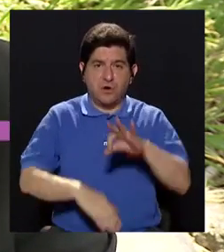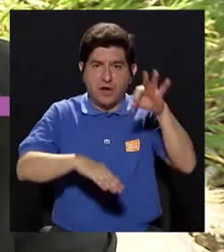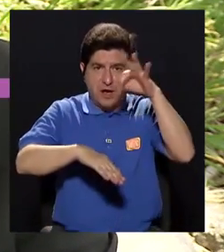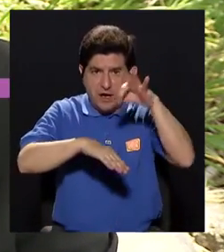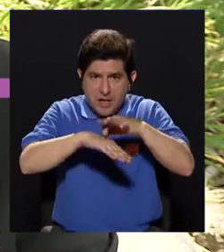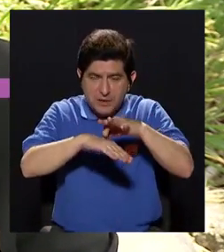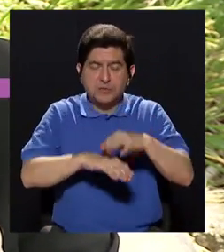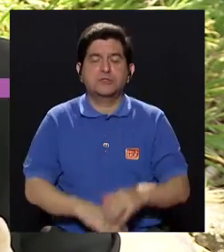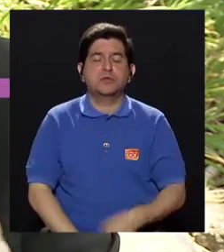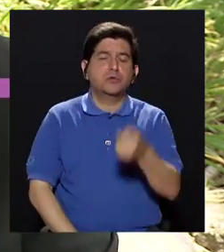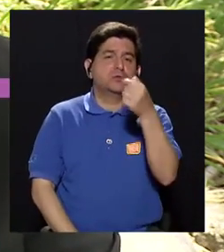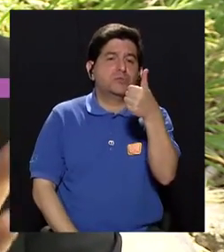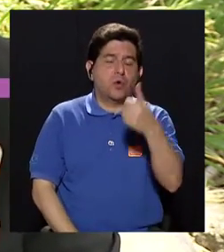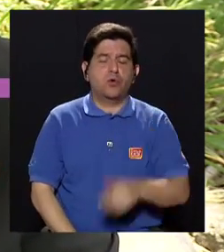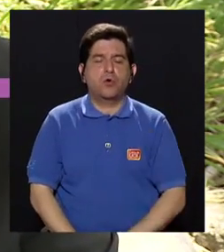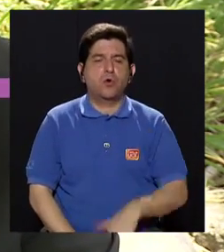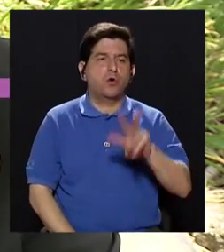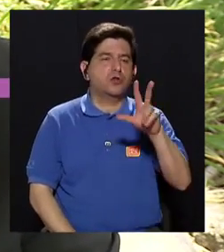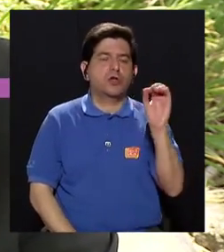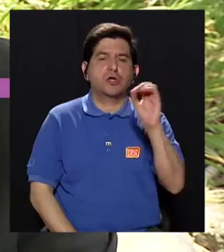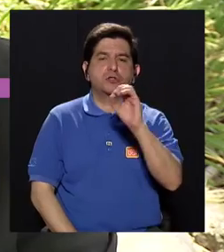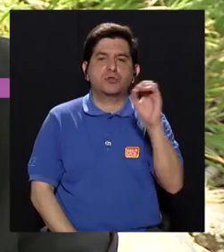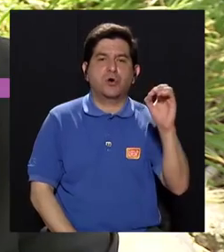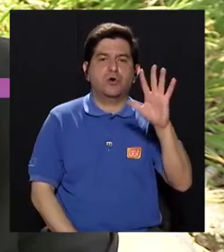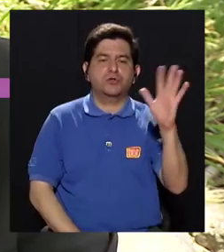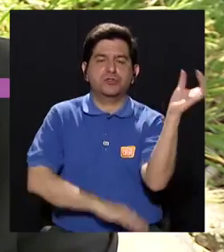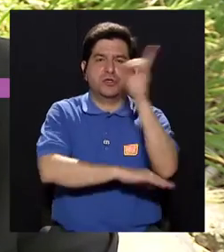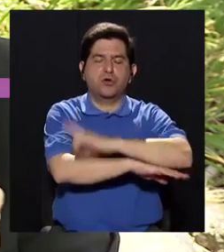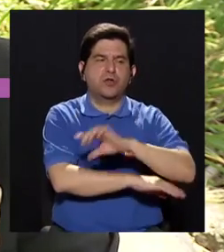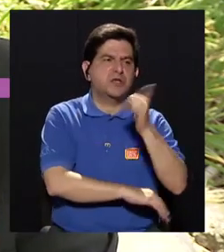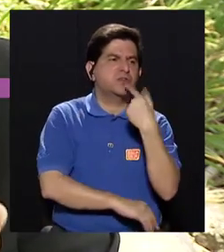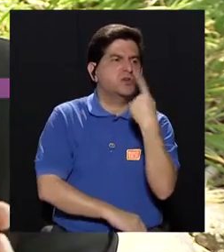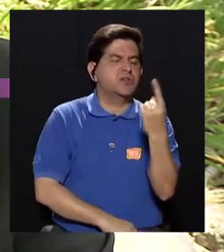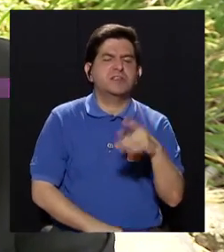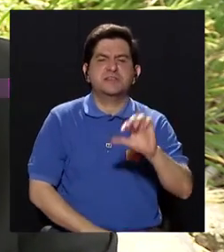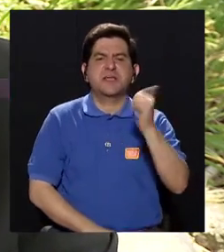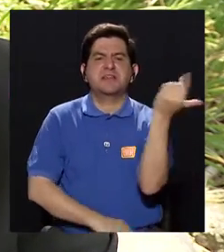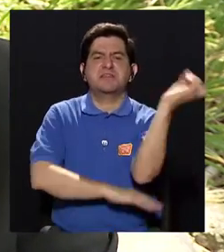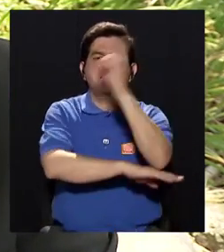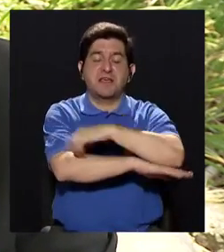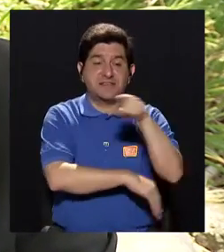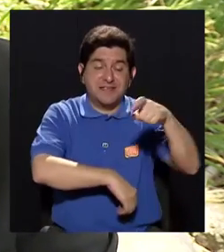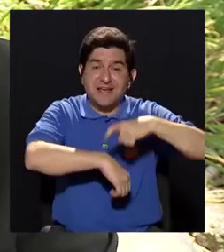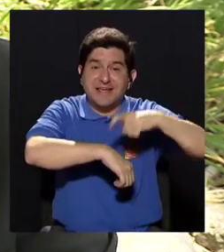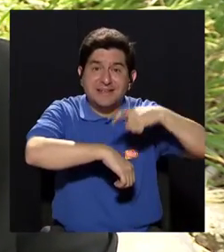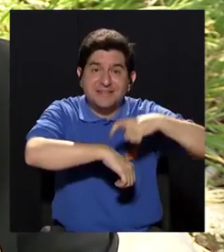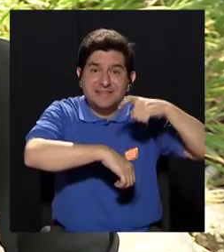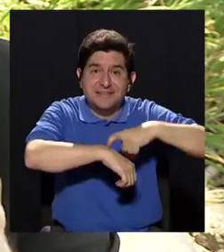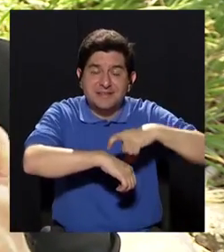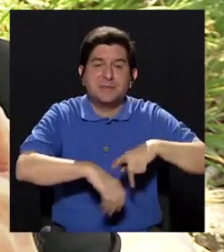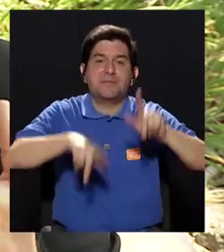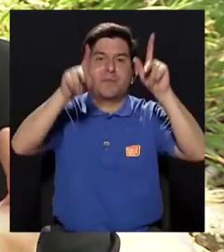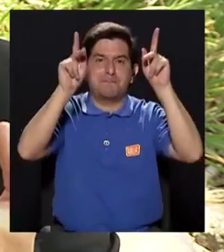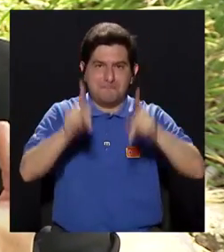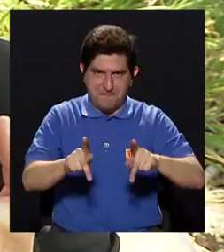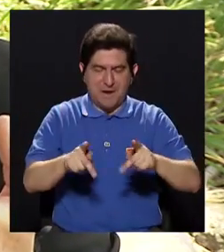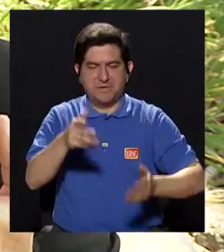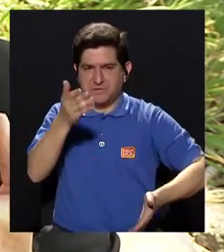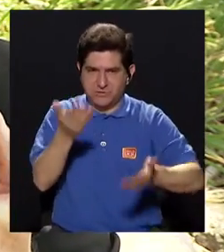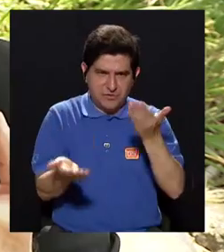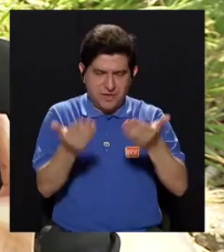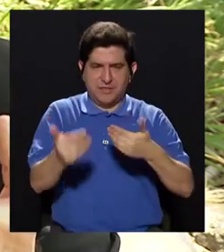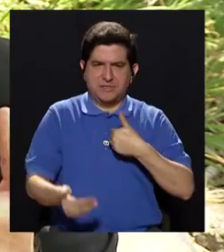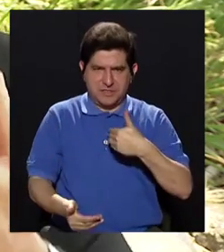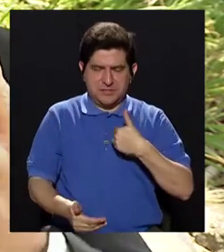relativamente corto. Se habla de tres a cinco días y algunos dicen que hasta diez. Entonces, en ese periodo es cuando la persona